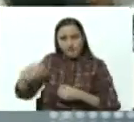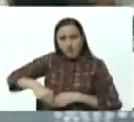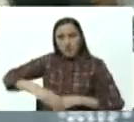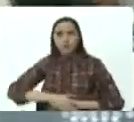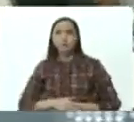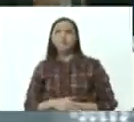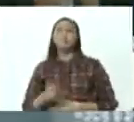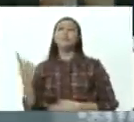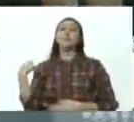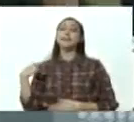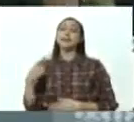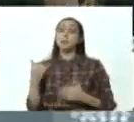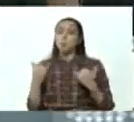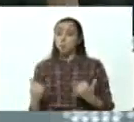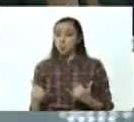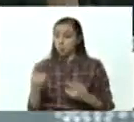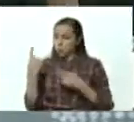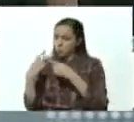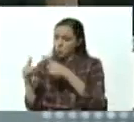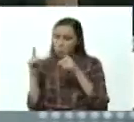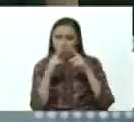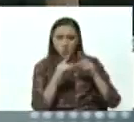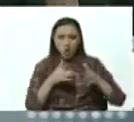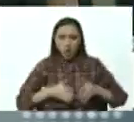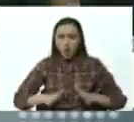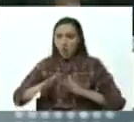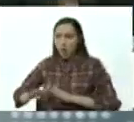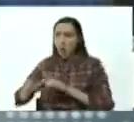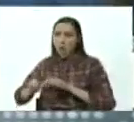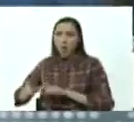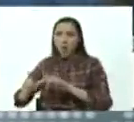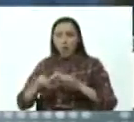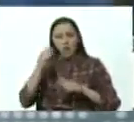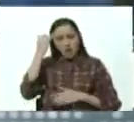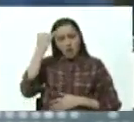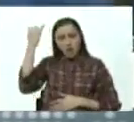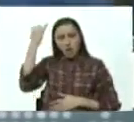tenemos orígenes diversos, ideológicos,